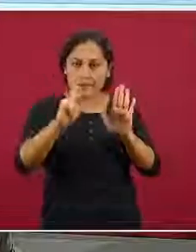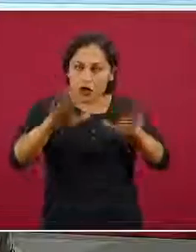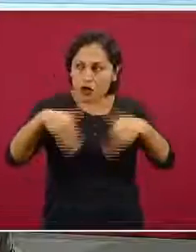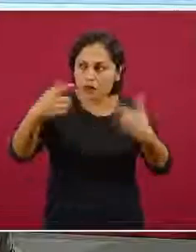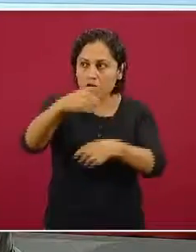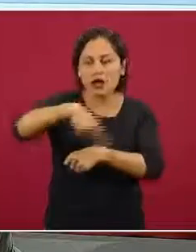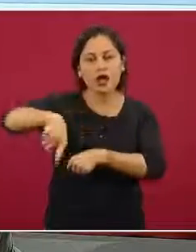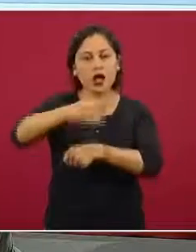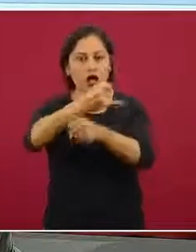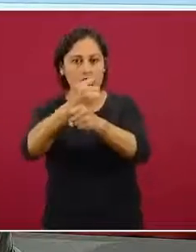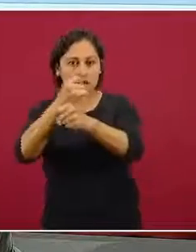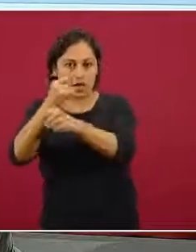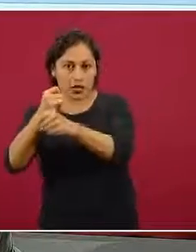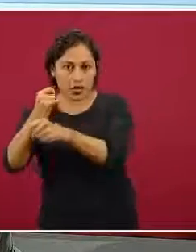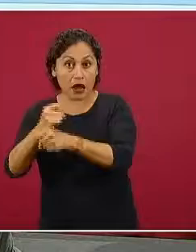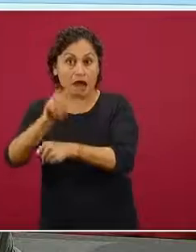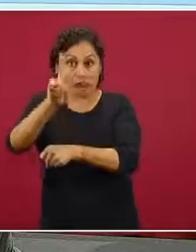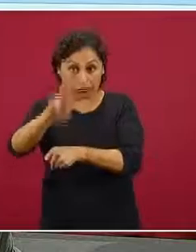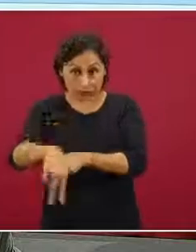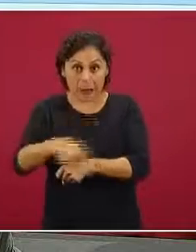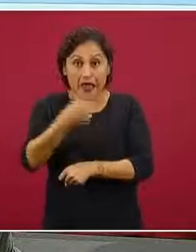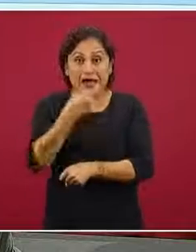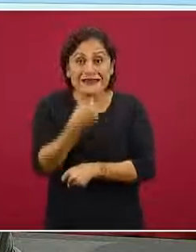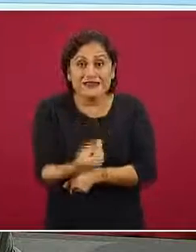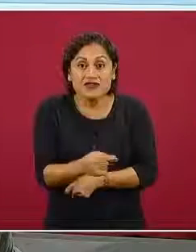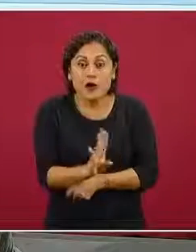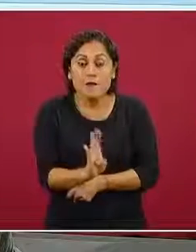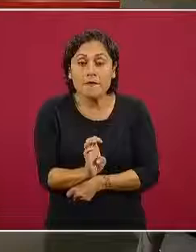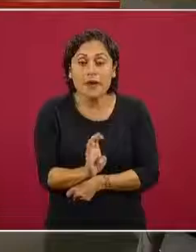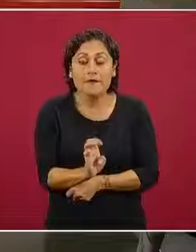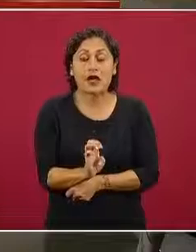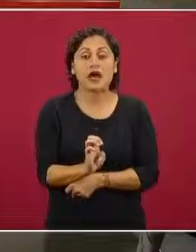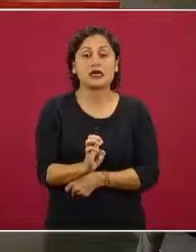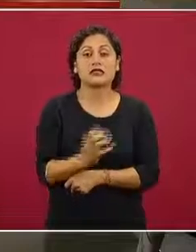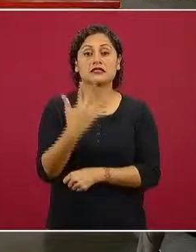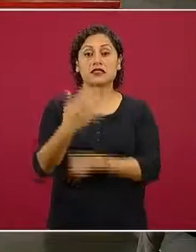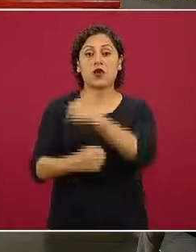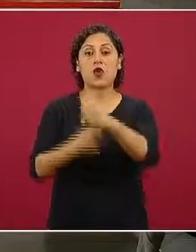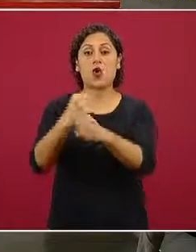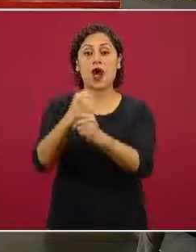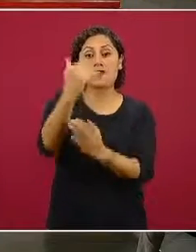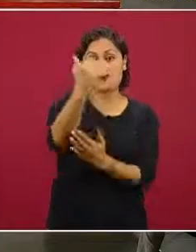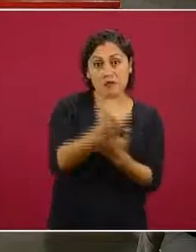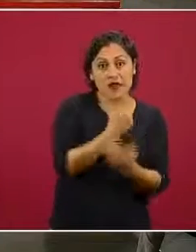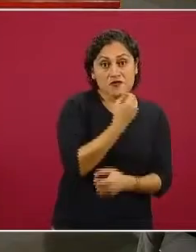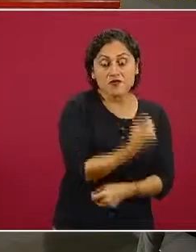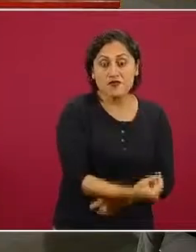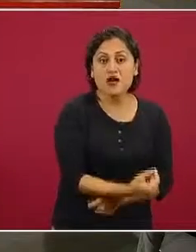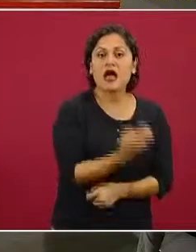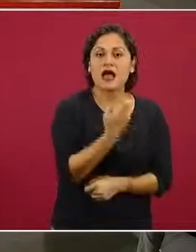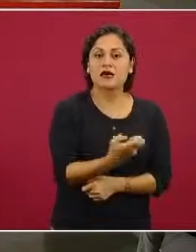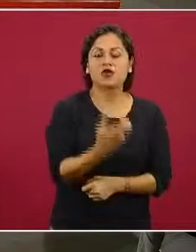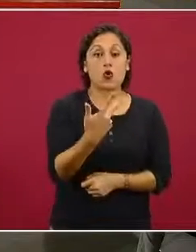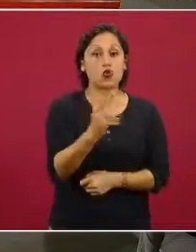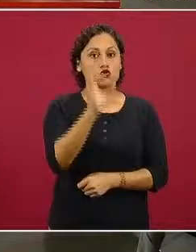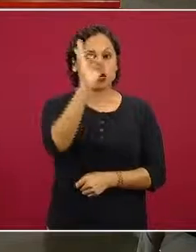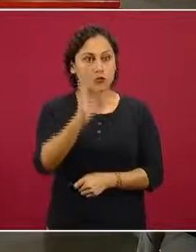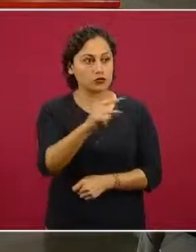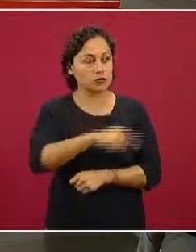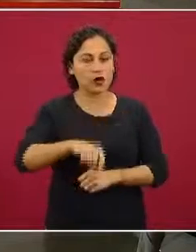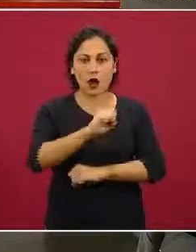prevalencias ya en los niños todavía menores, menores de cinco años, donde ya tenemos cifras de 8%